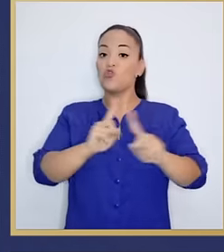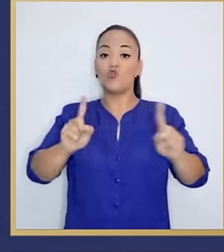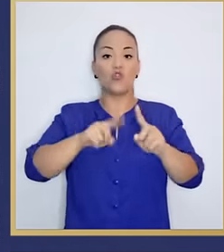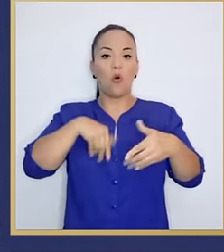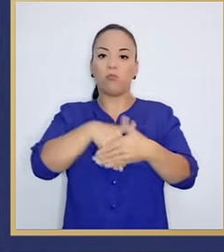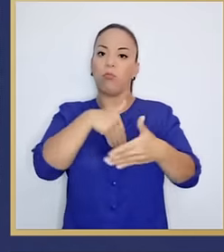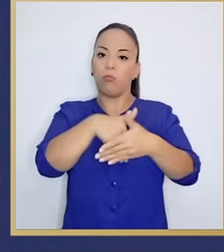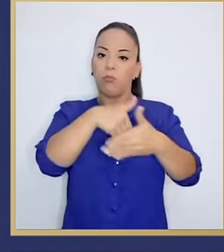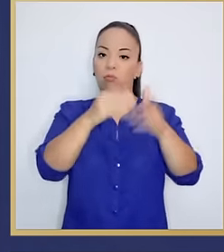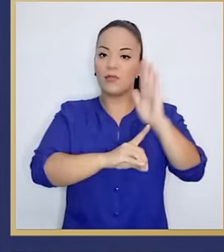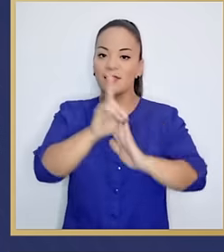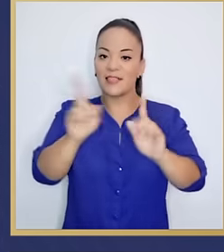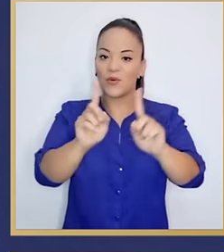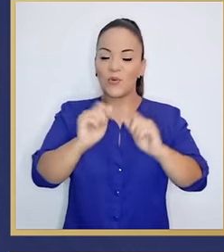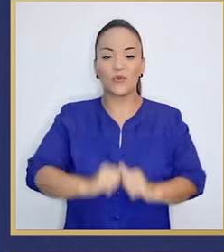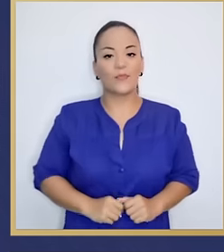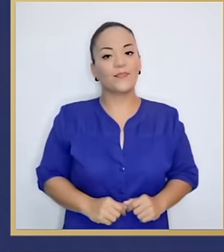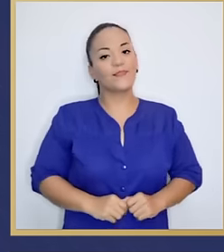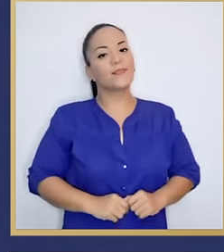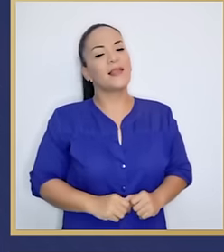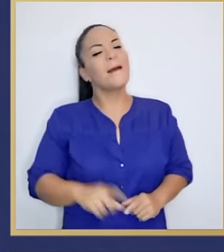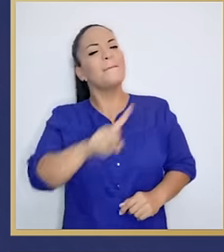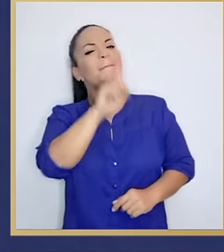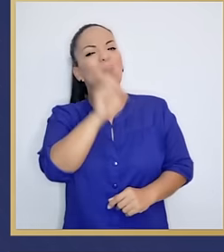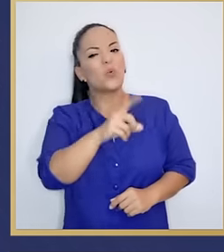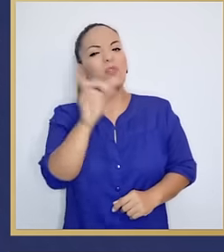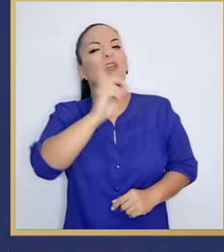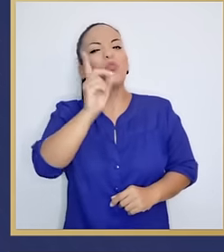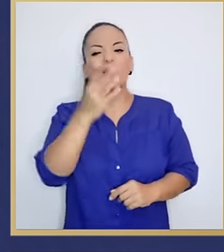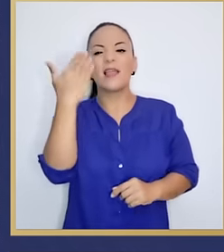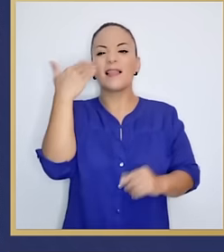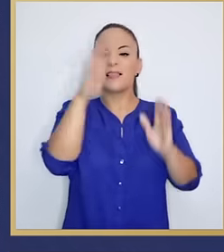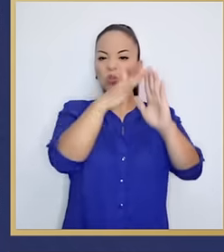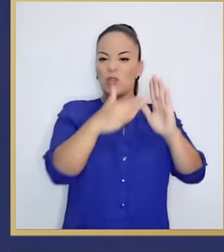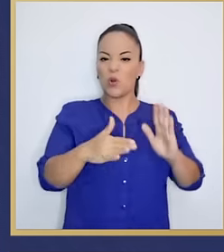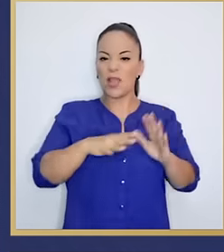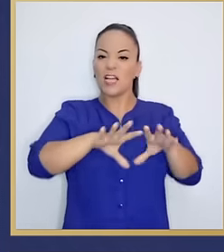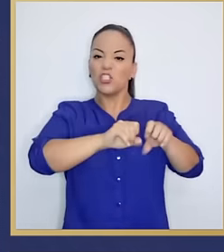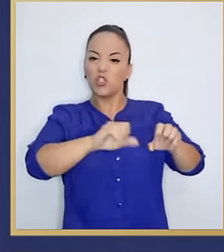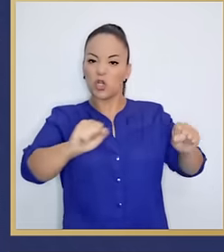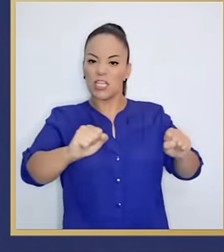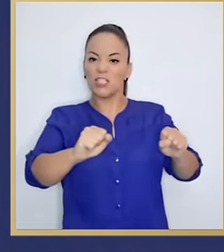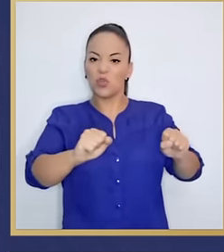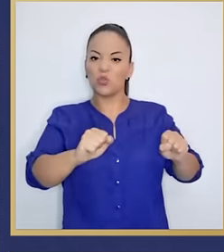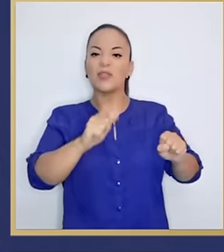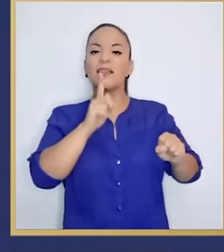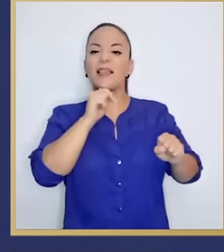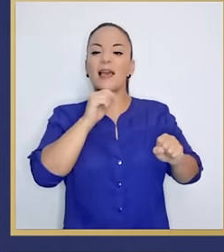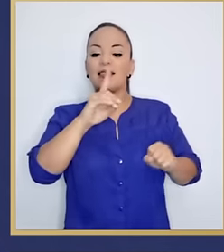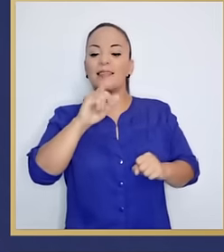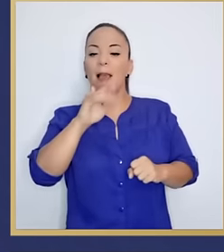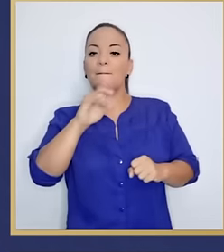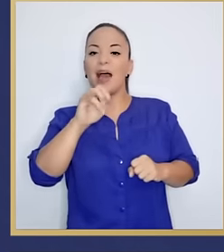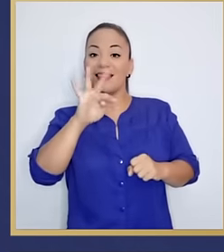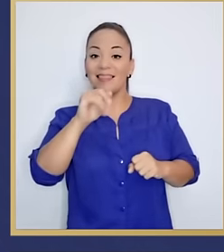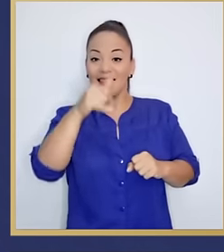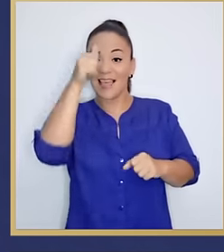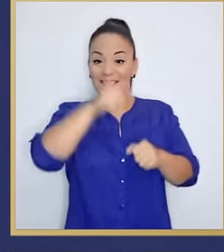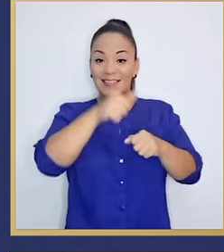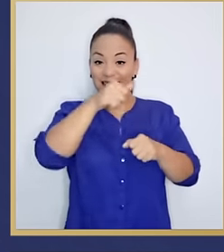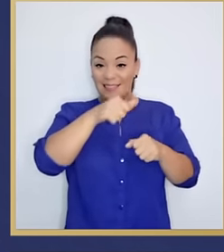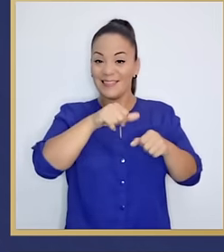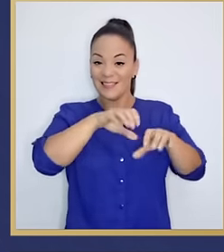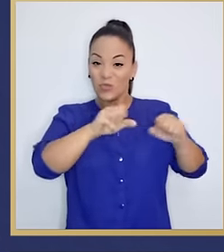afectar el desarrollo. ¿Dónde estaba la Contraloría con los chorizos de diamante? ¿Dónde